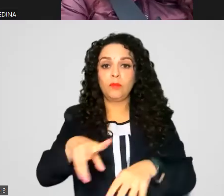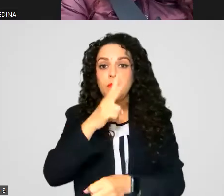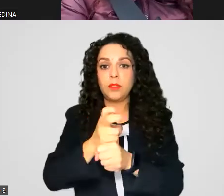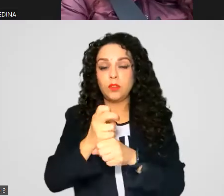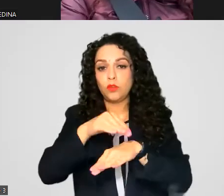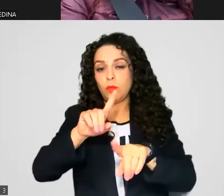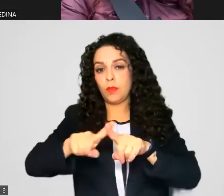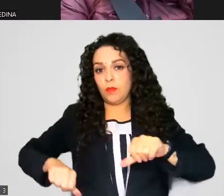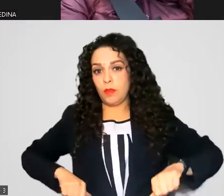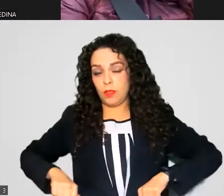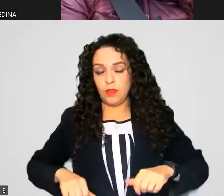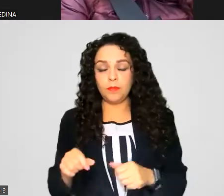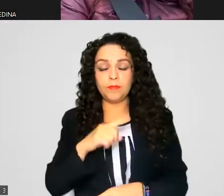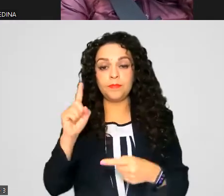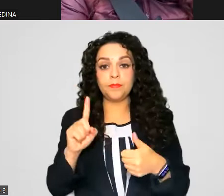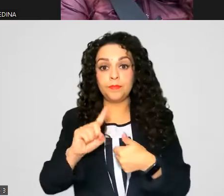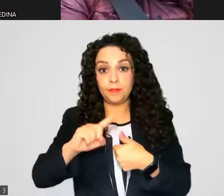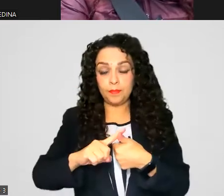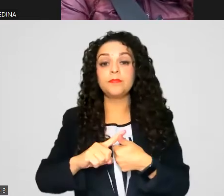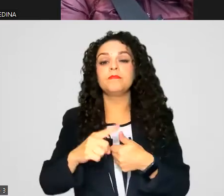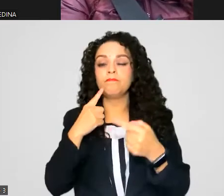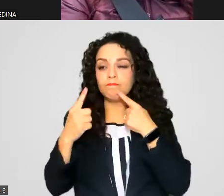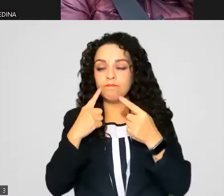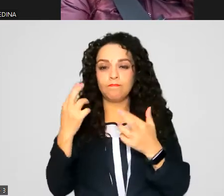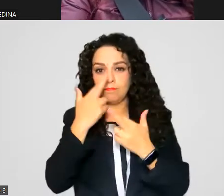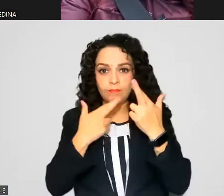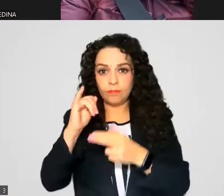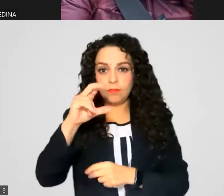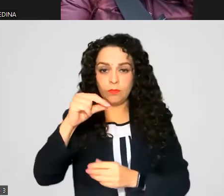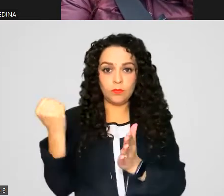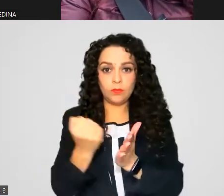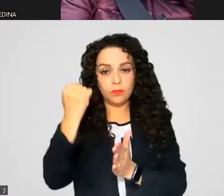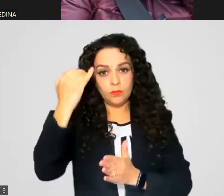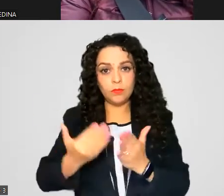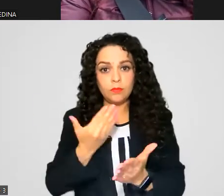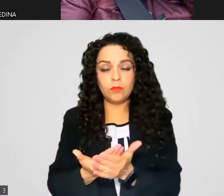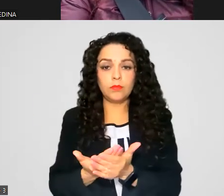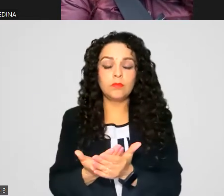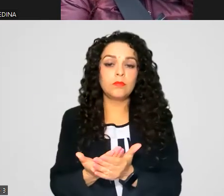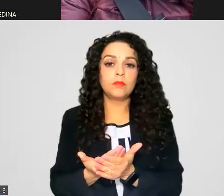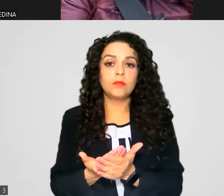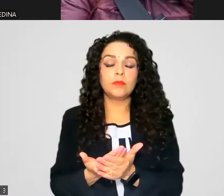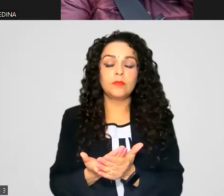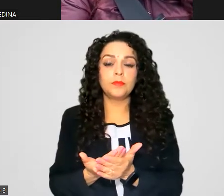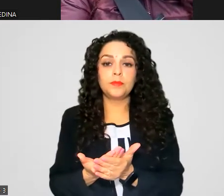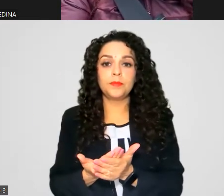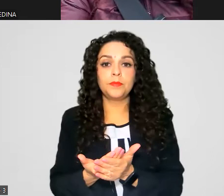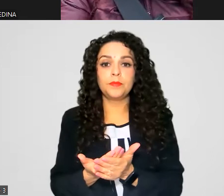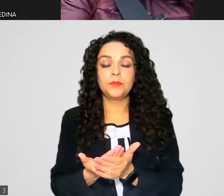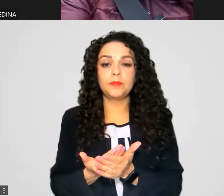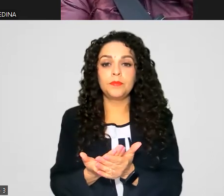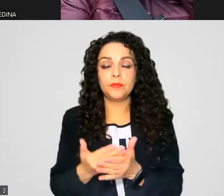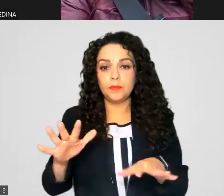Seis, análisis, discusión y en su caso aprobación del dictamen respecto a la iniciativa con proyecto de decreto por el que se